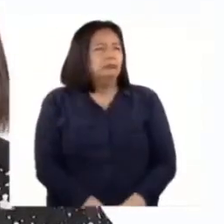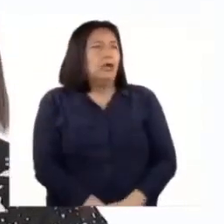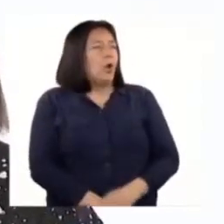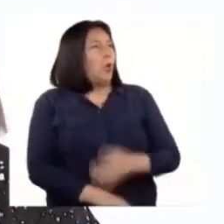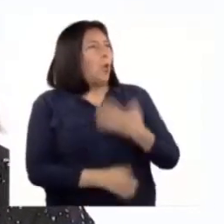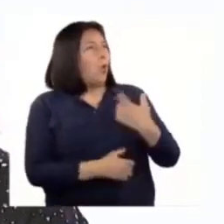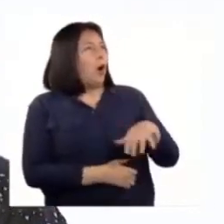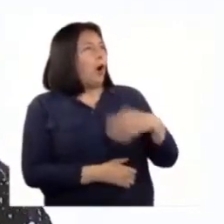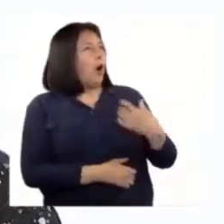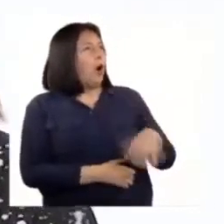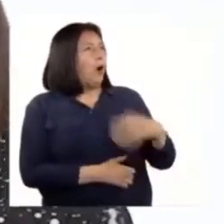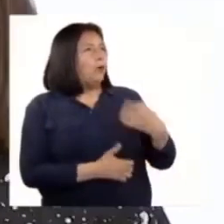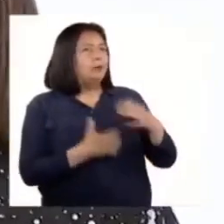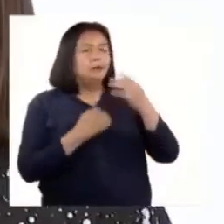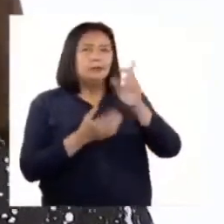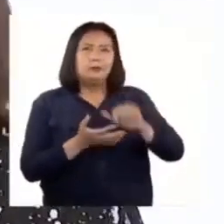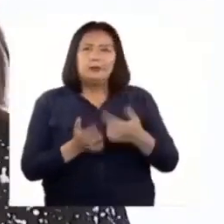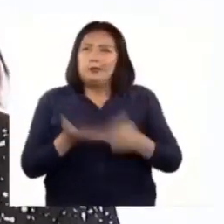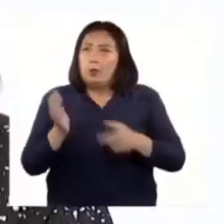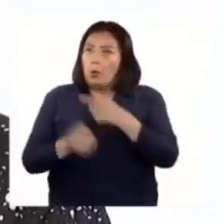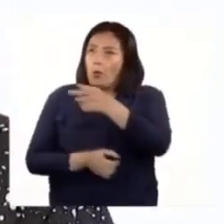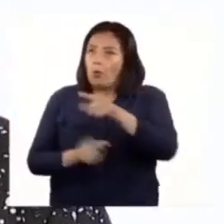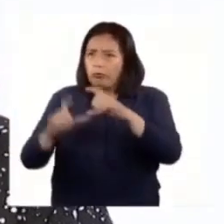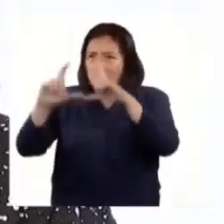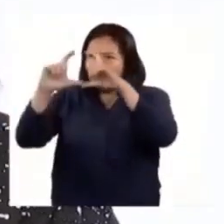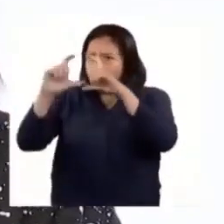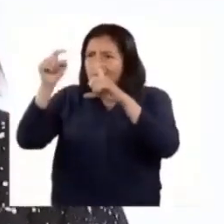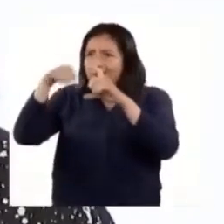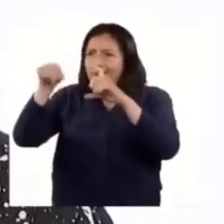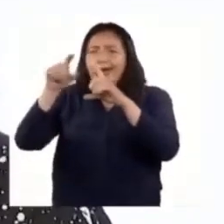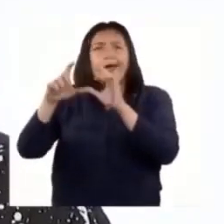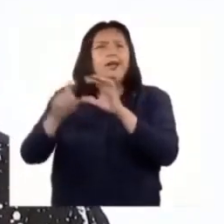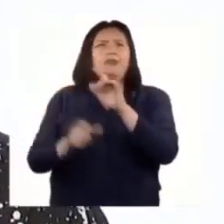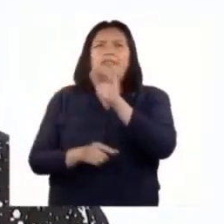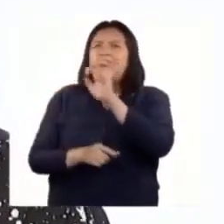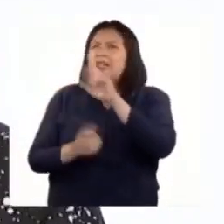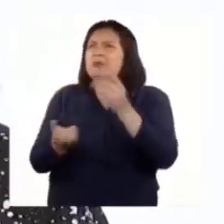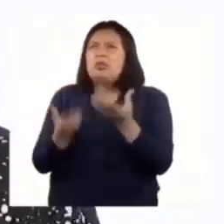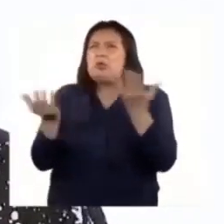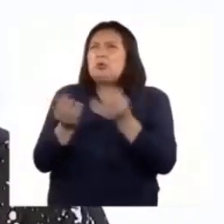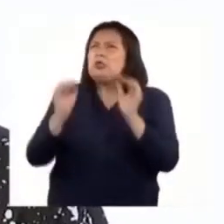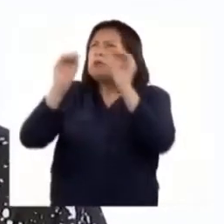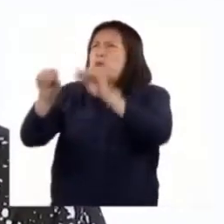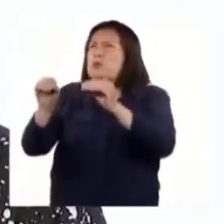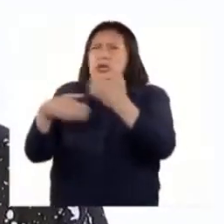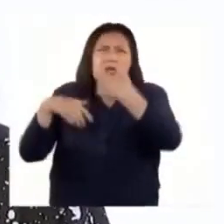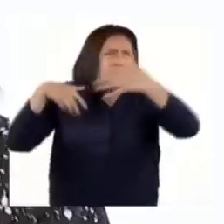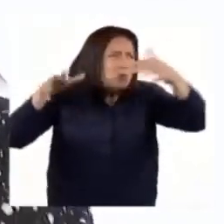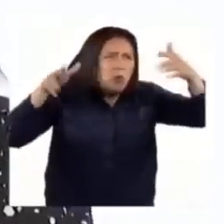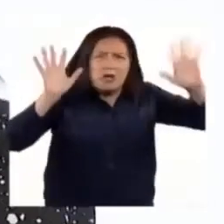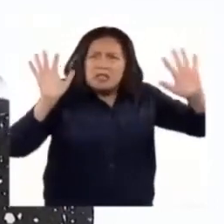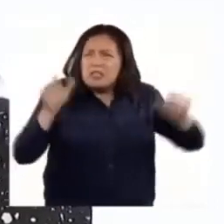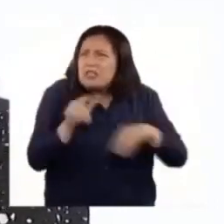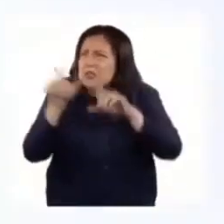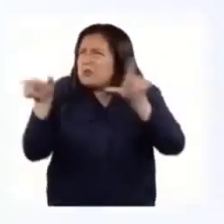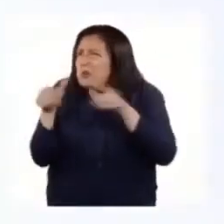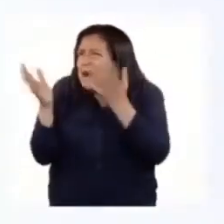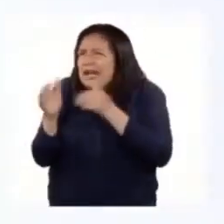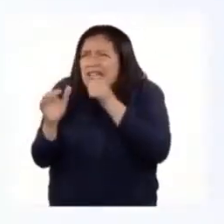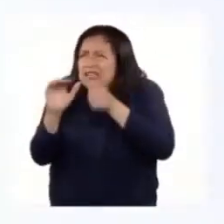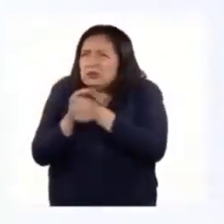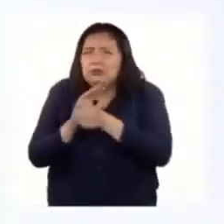¡Qué increíble! Y qué útil es esas cámaras trampa. ¿Y dónde las ponen? ¿En cualquier parte de la naturaleza así escondidas?